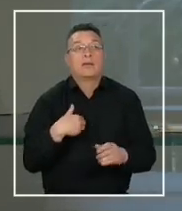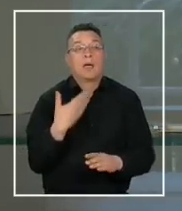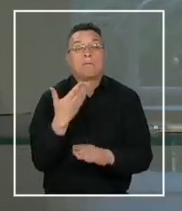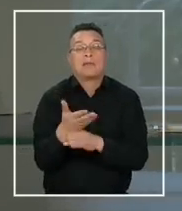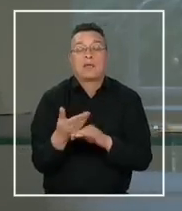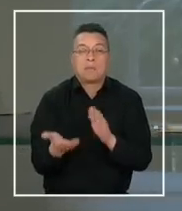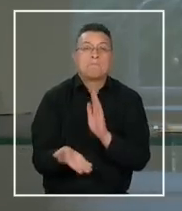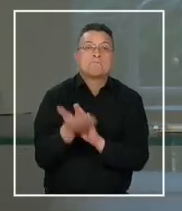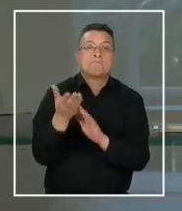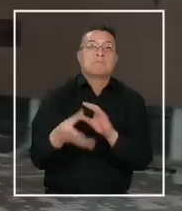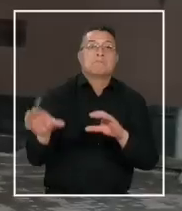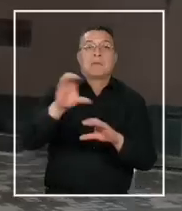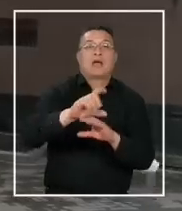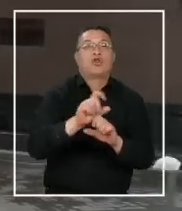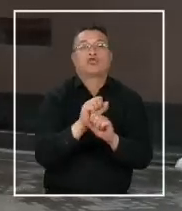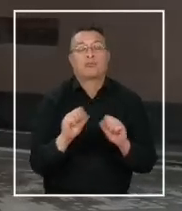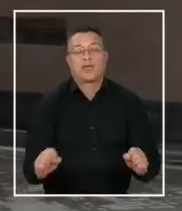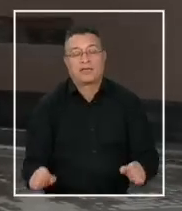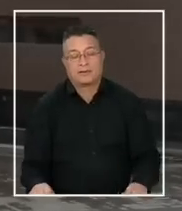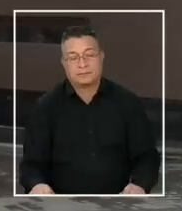una tarifa mayor.